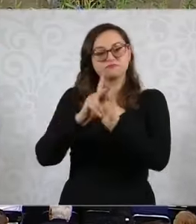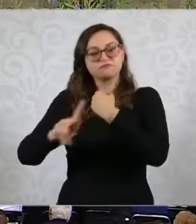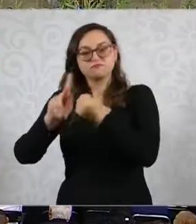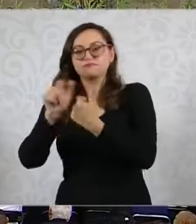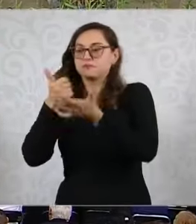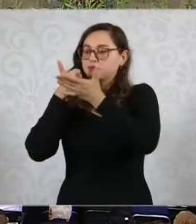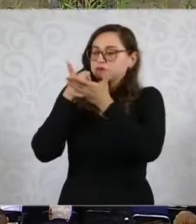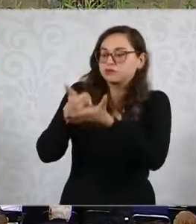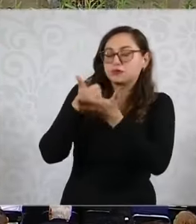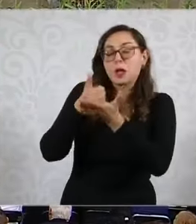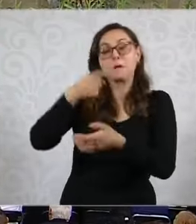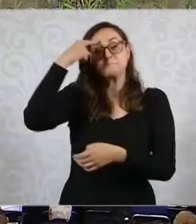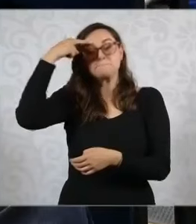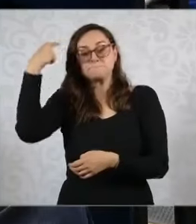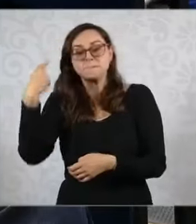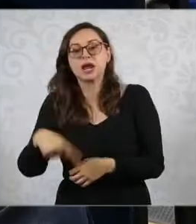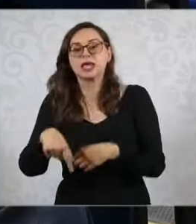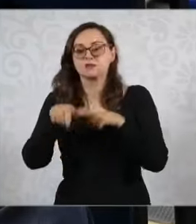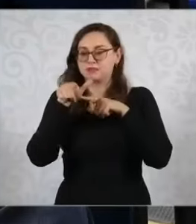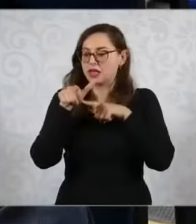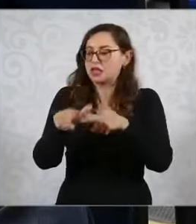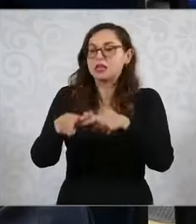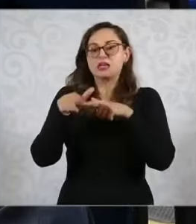pueda seguir a Guatemala.